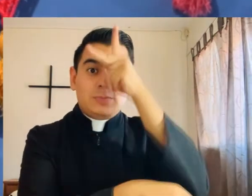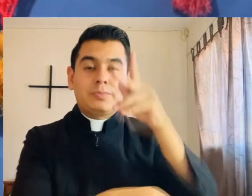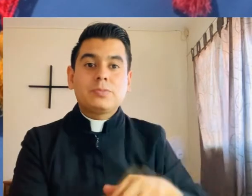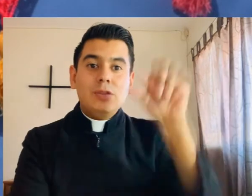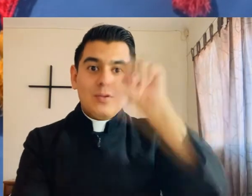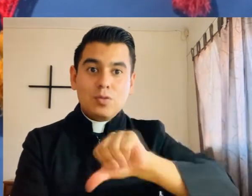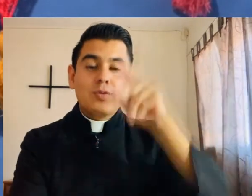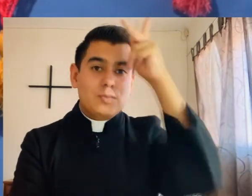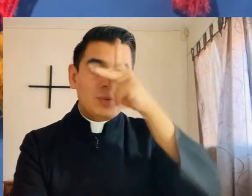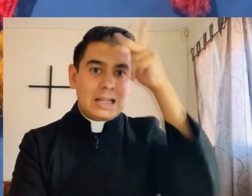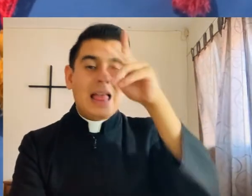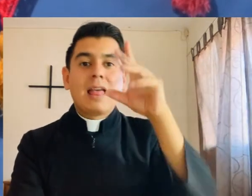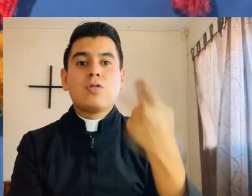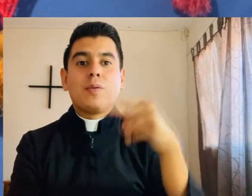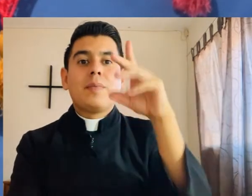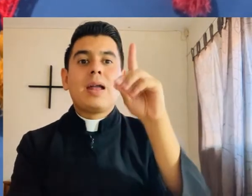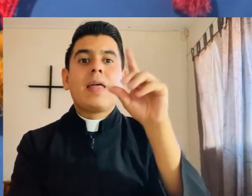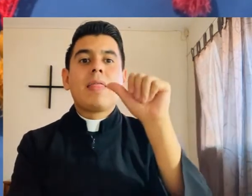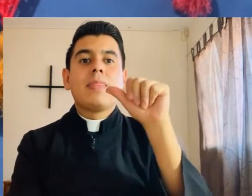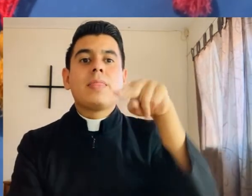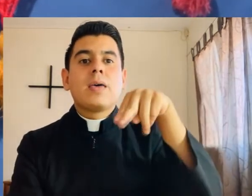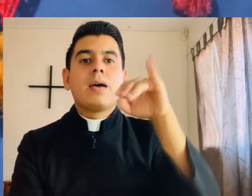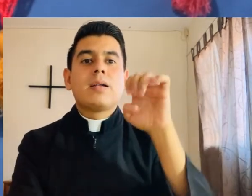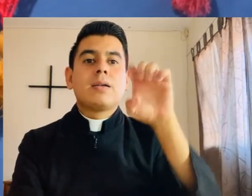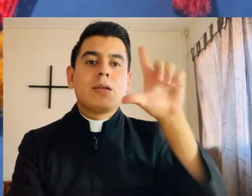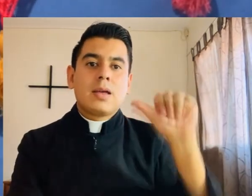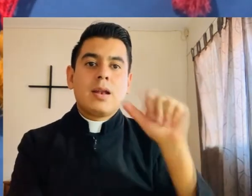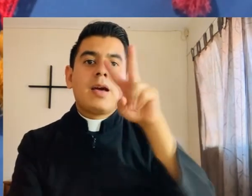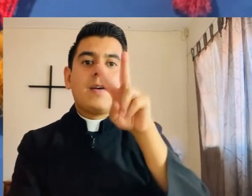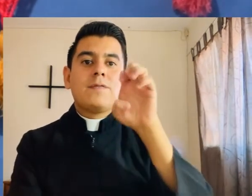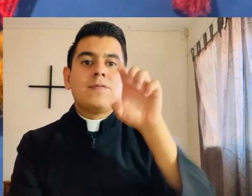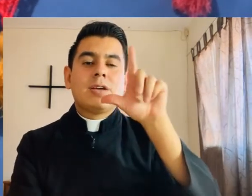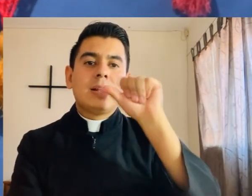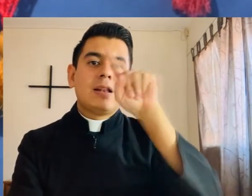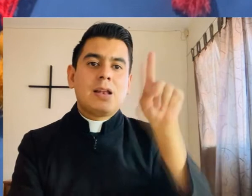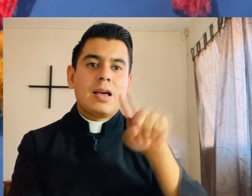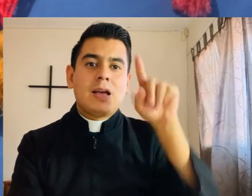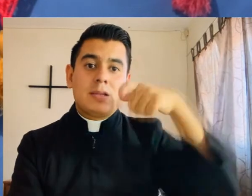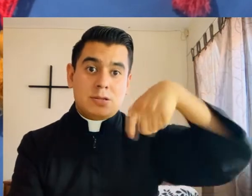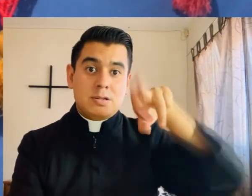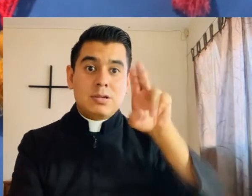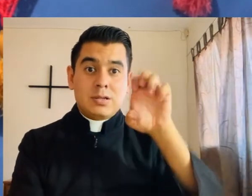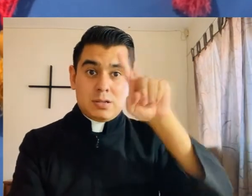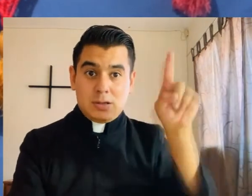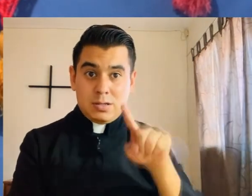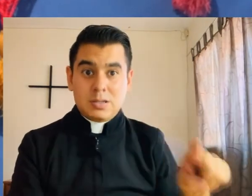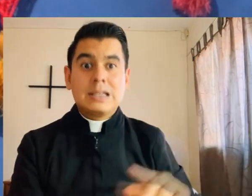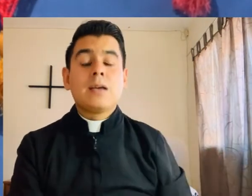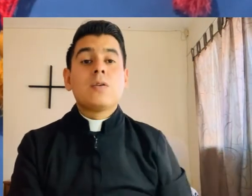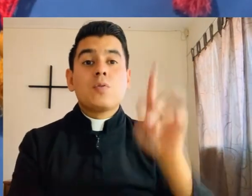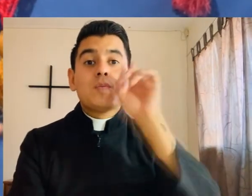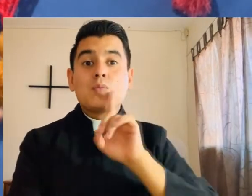una brillante opción. Hoy te recomiendo a la psicóloga Daniela Velásquez, quien ayuda a personas con discapacidad auditiva,